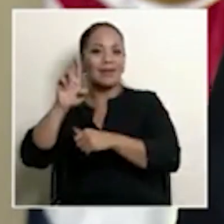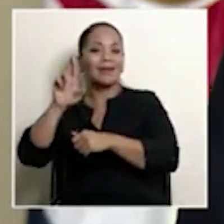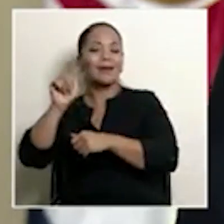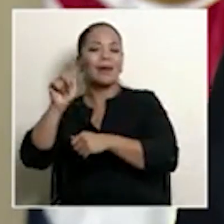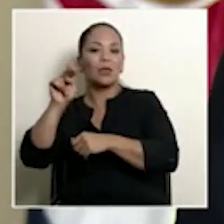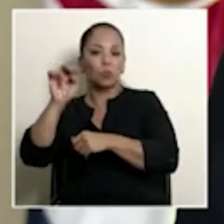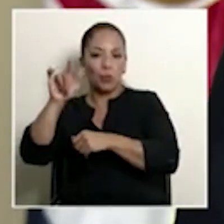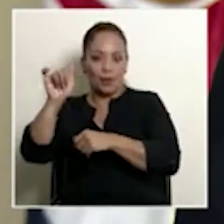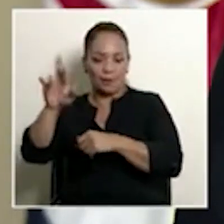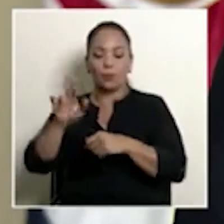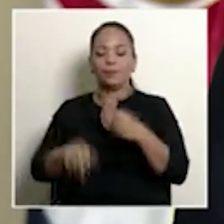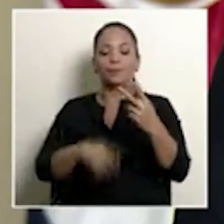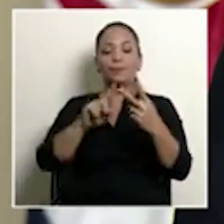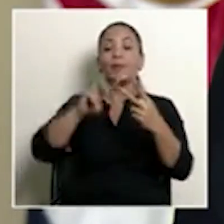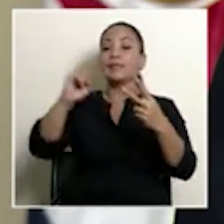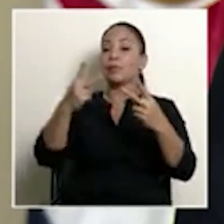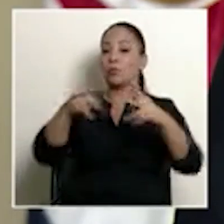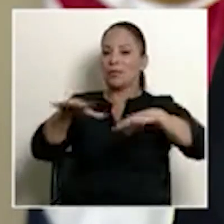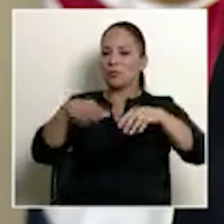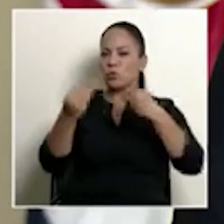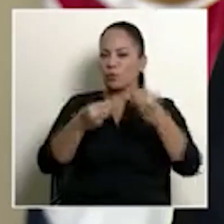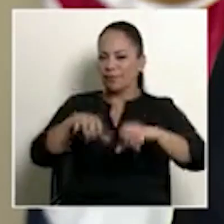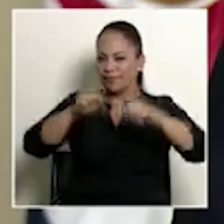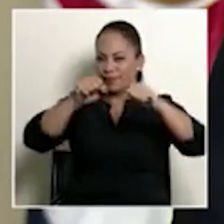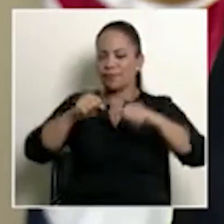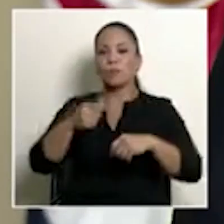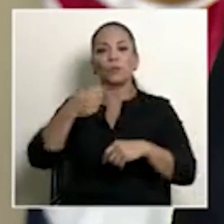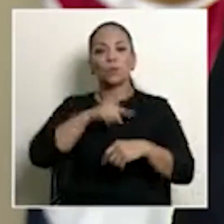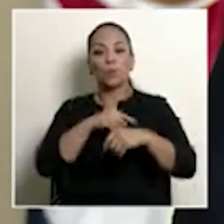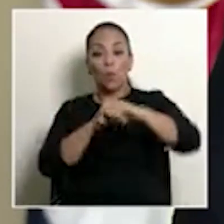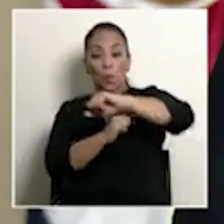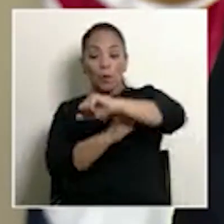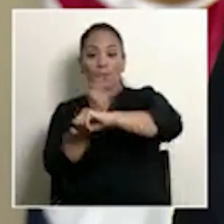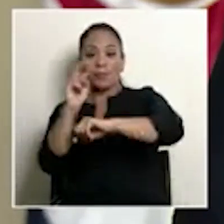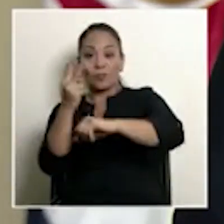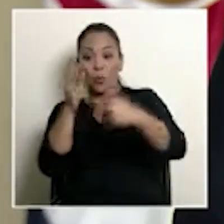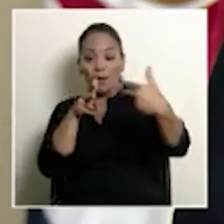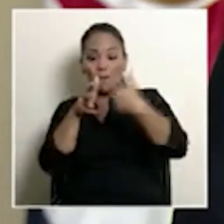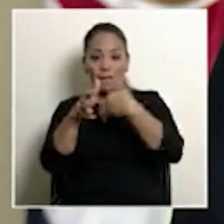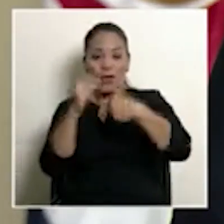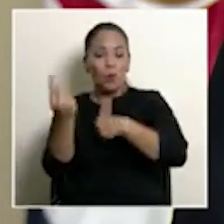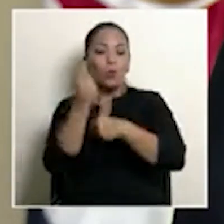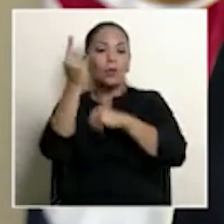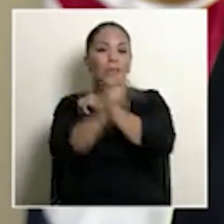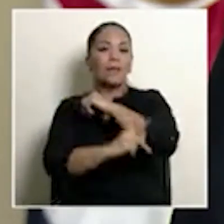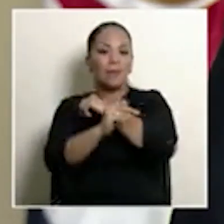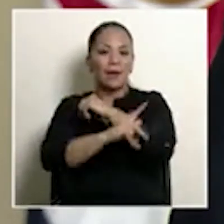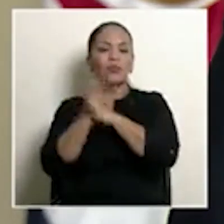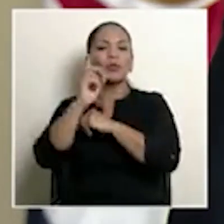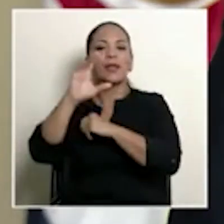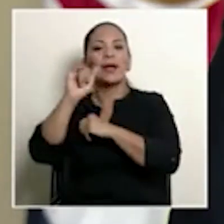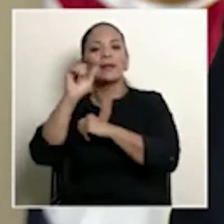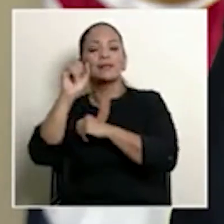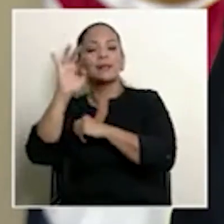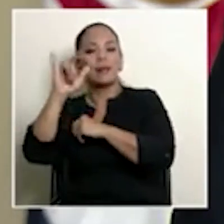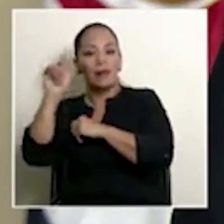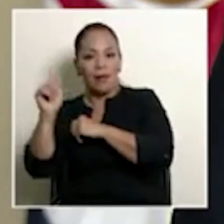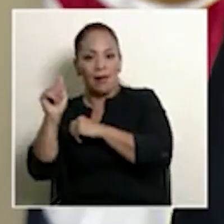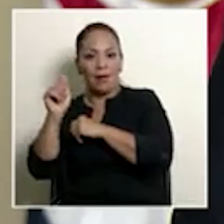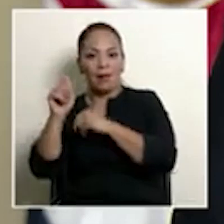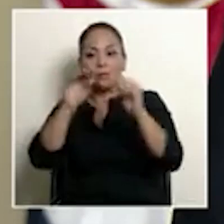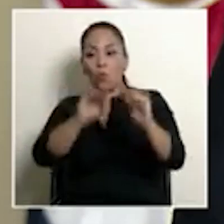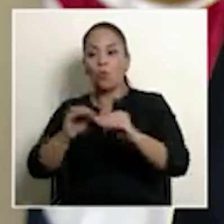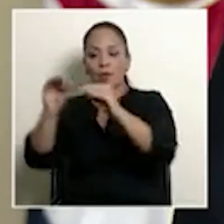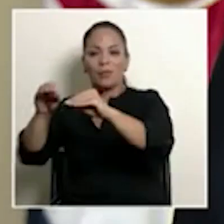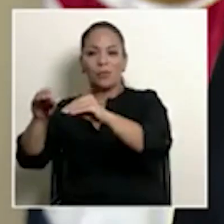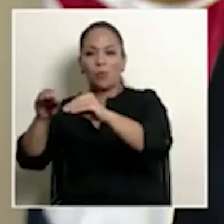acción es, estamos moviendo el puente de doble vía, el único que tenemos en el país, que es del Castela, hacia el último hundimiento,